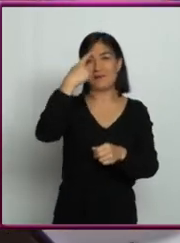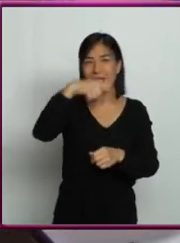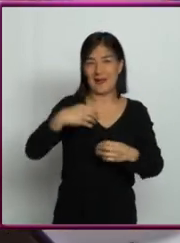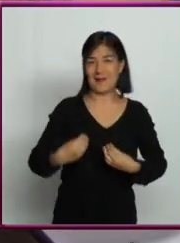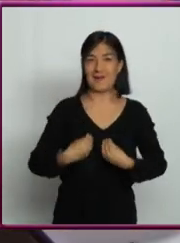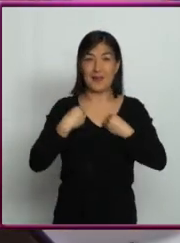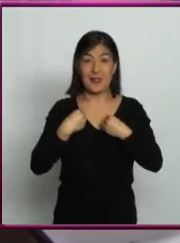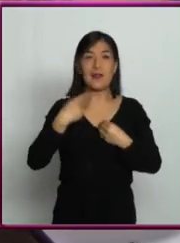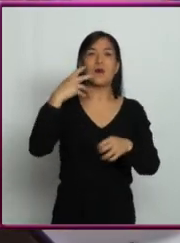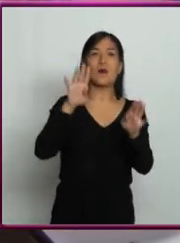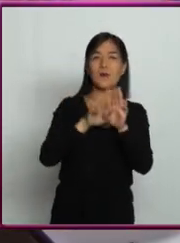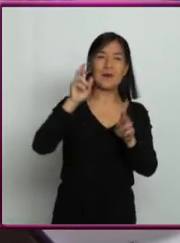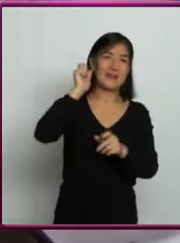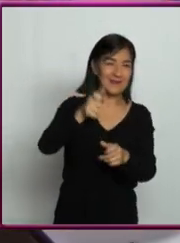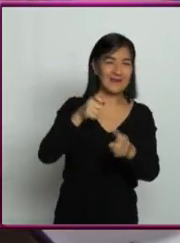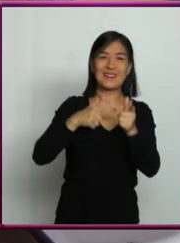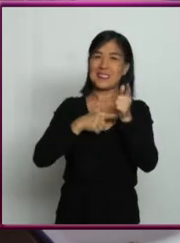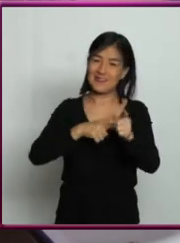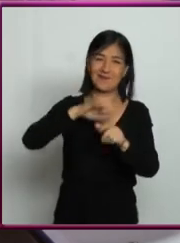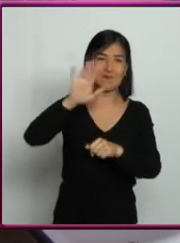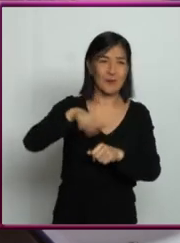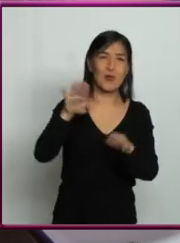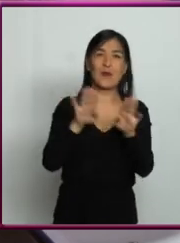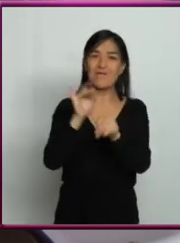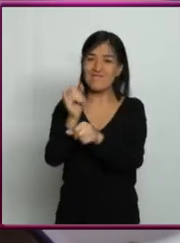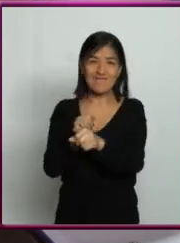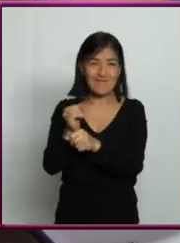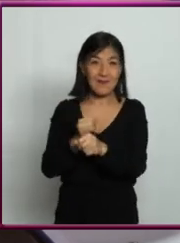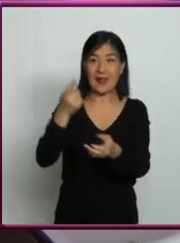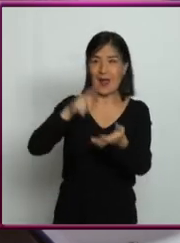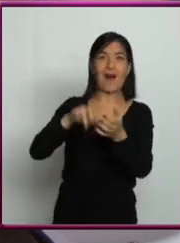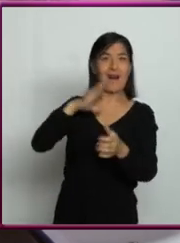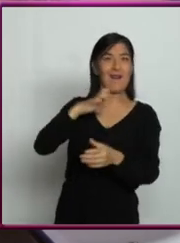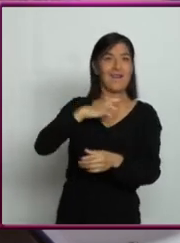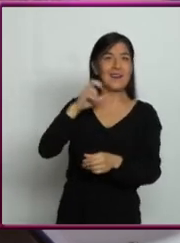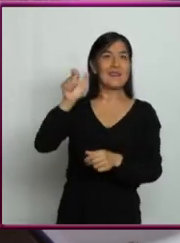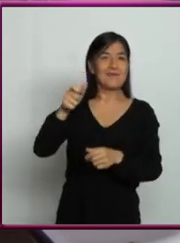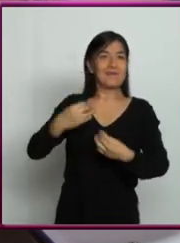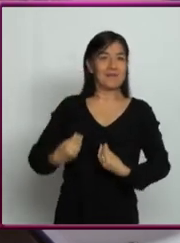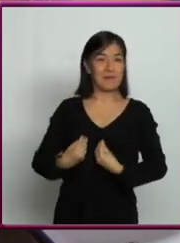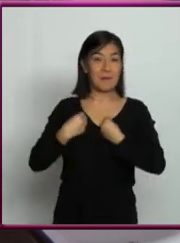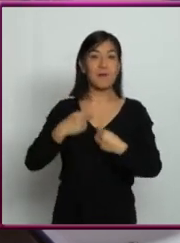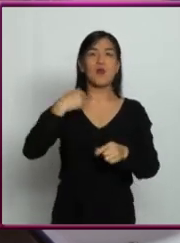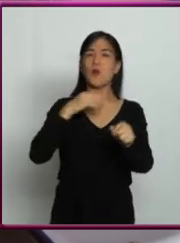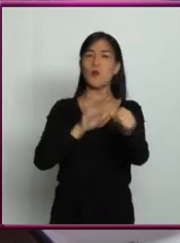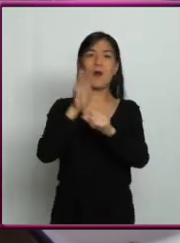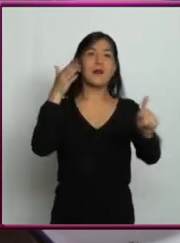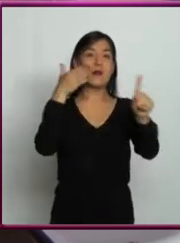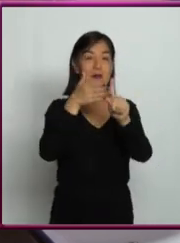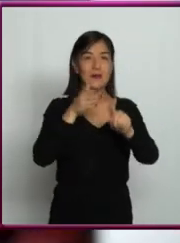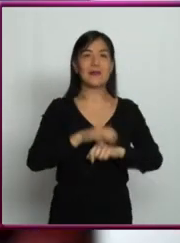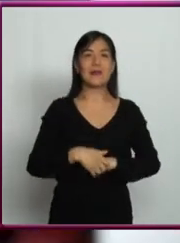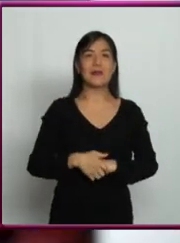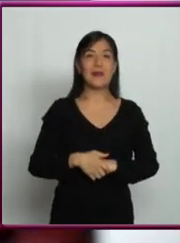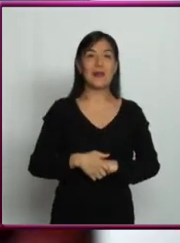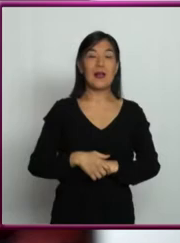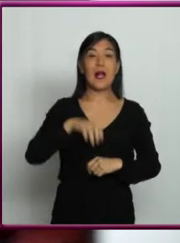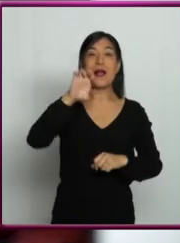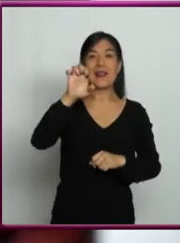para buscar vida, y particularmente la estrategia en la que yo estoy enfocada es para buscar vida en